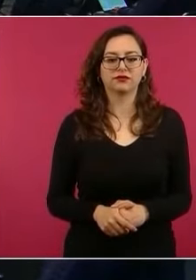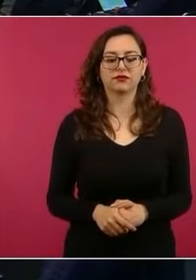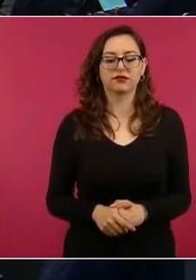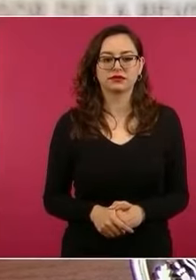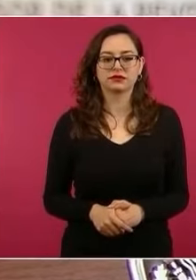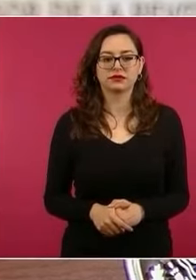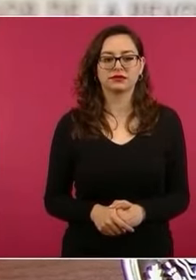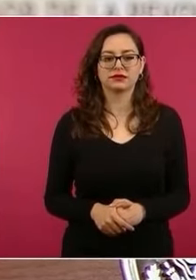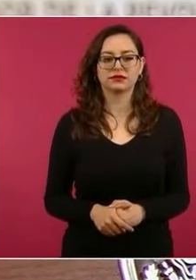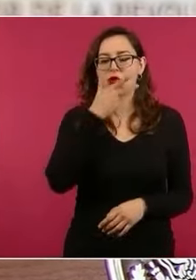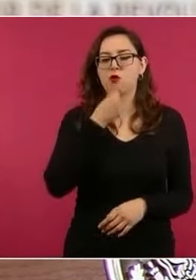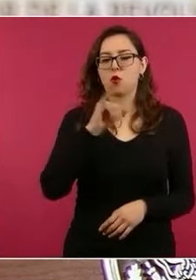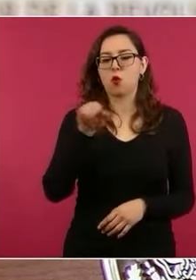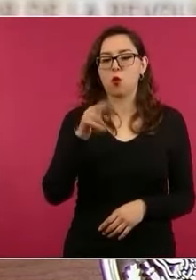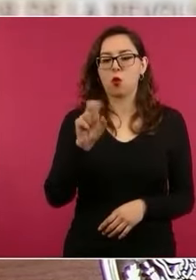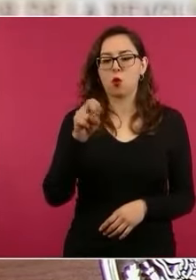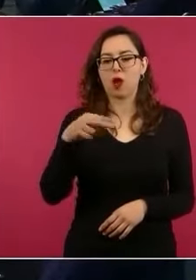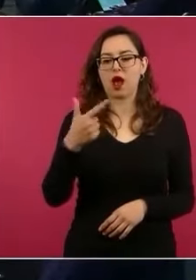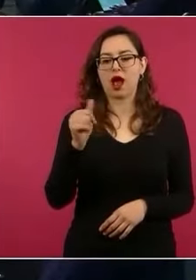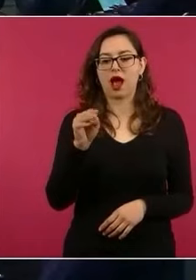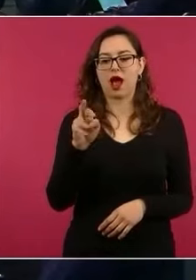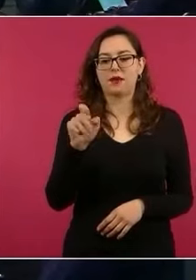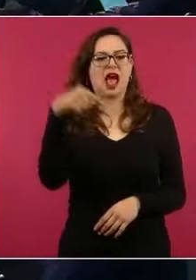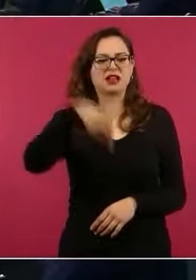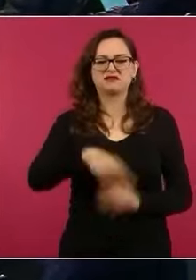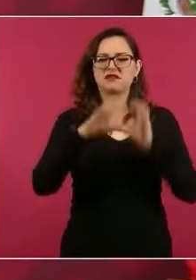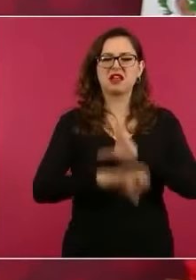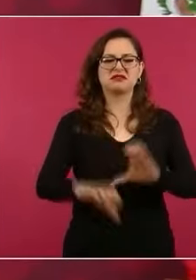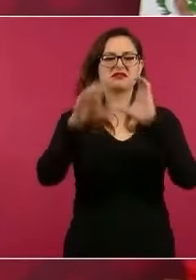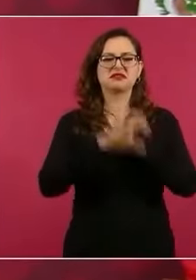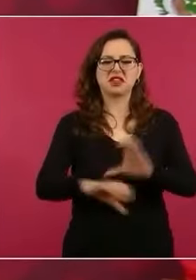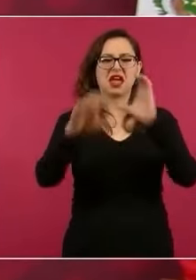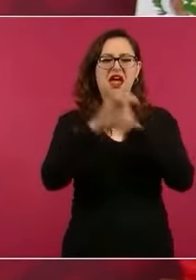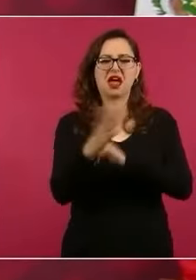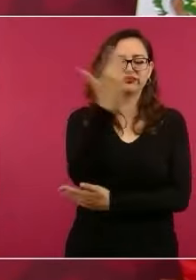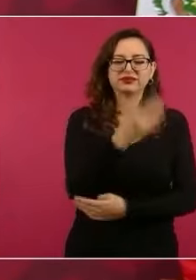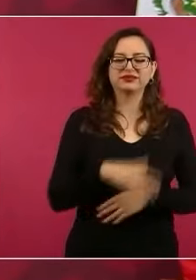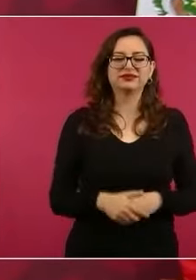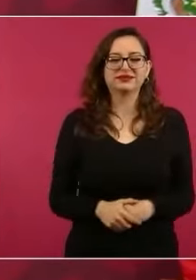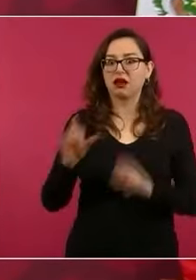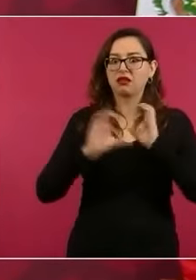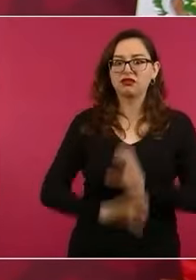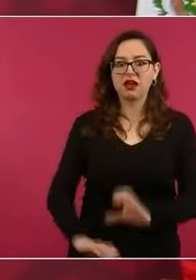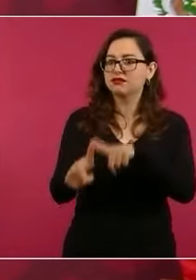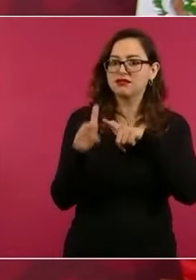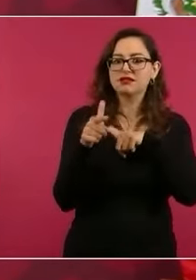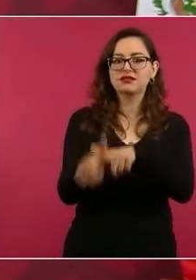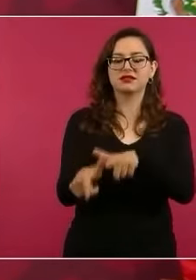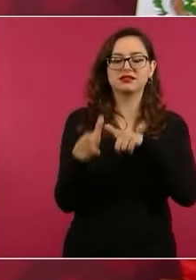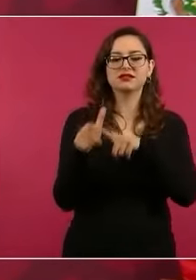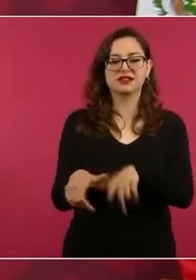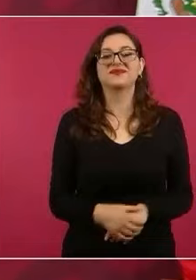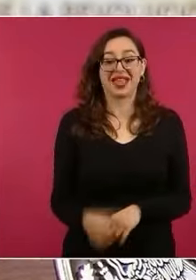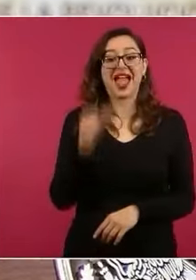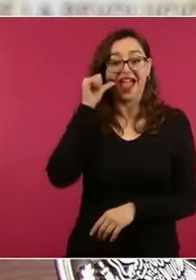comentó también el cantante de ayer. Dijo, aquí vamos a estar toda la noche. Hasta que llegue el jefe de gobierno. Y sí estuvo toda la noche. Y el